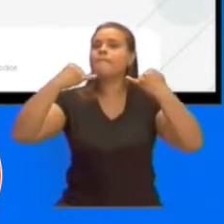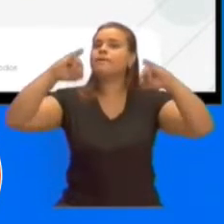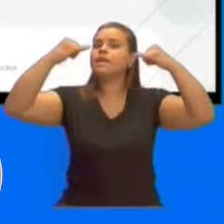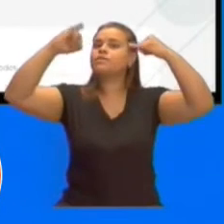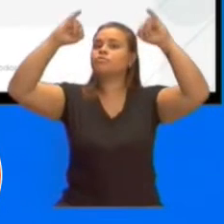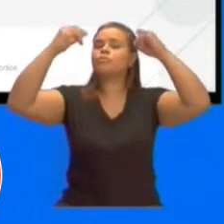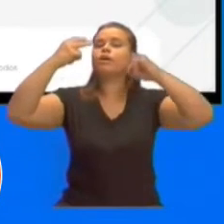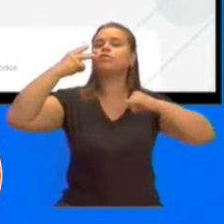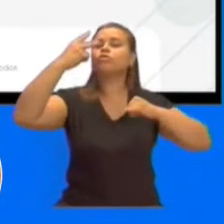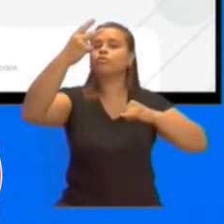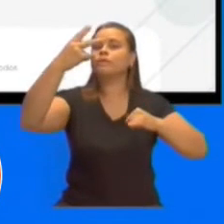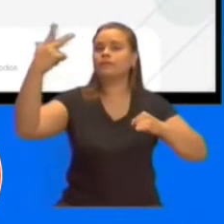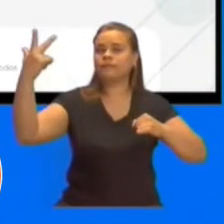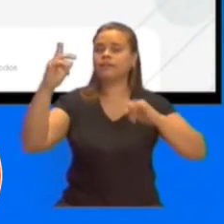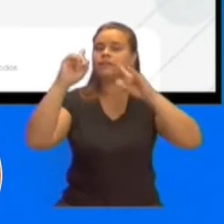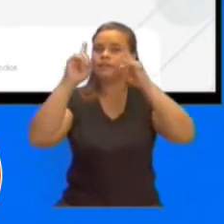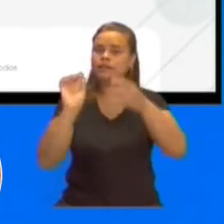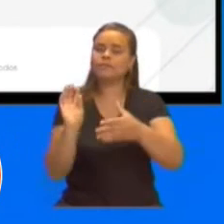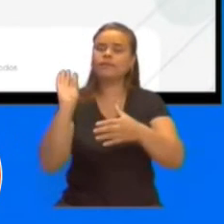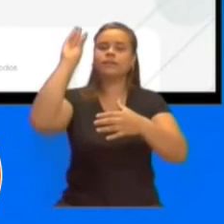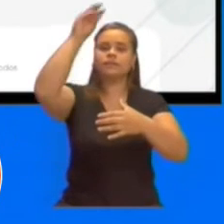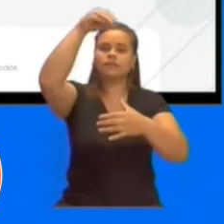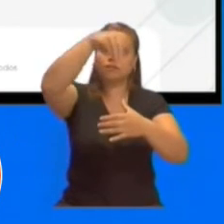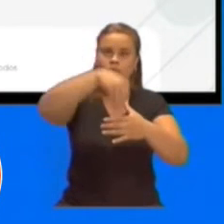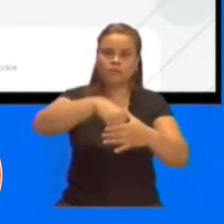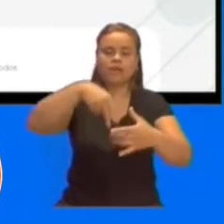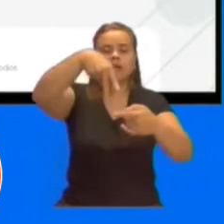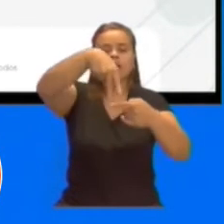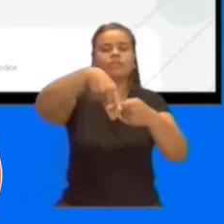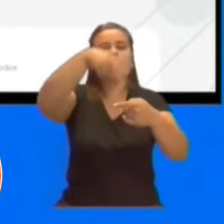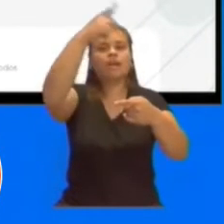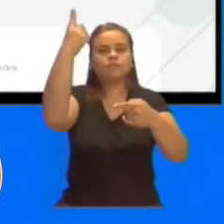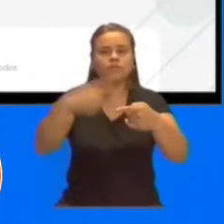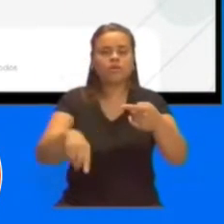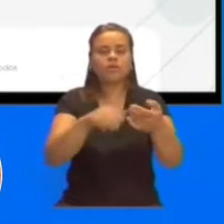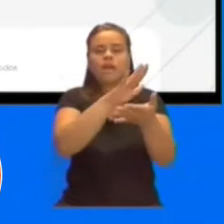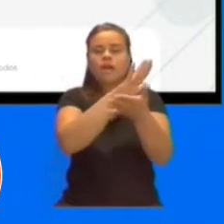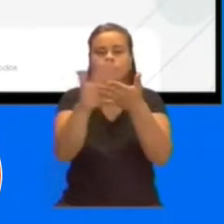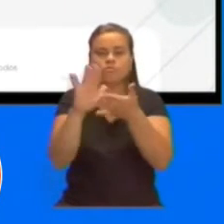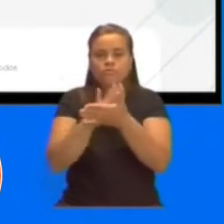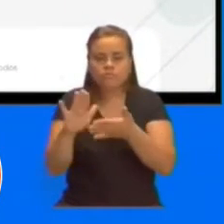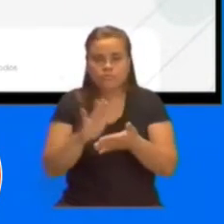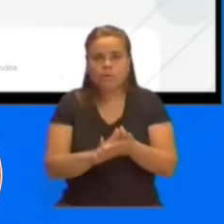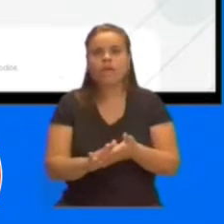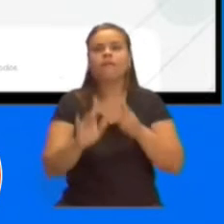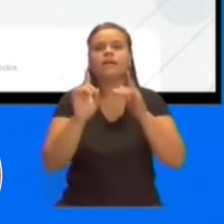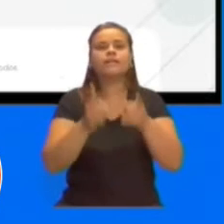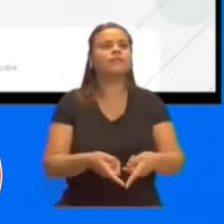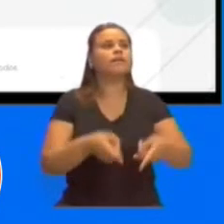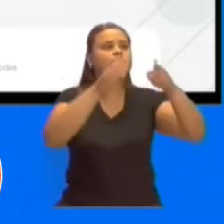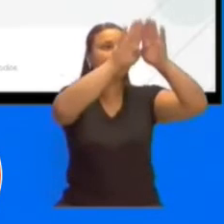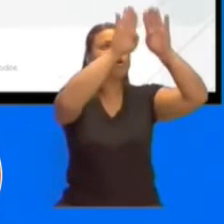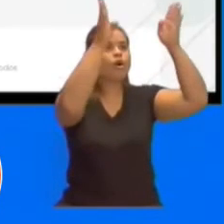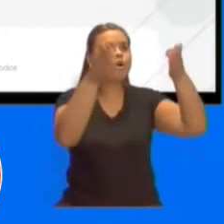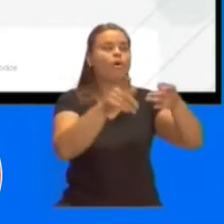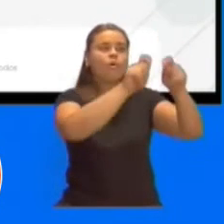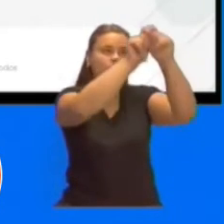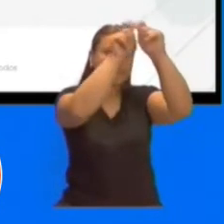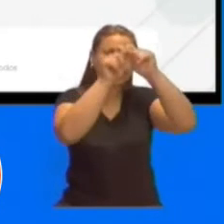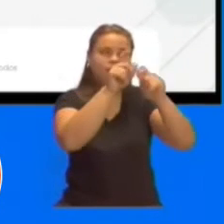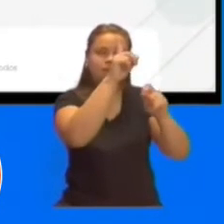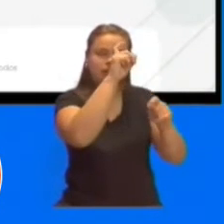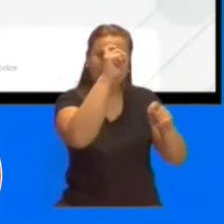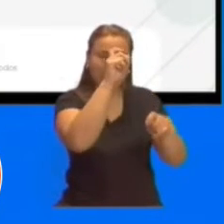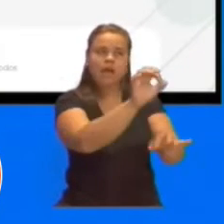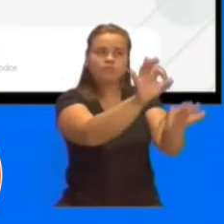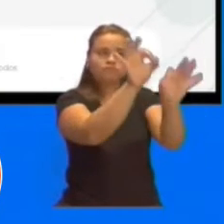2023, la incorporación de tecnología, la infraestructura con hospitales y centros de salud refaccionados, ampliados y en algunos